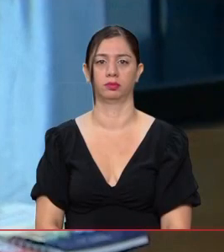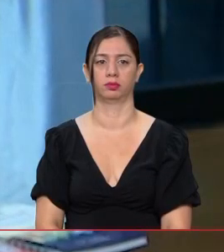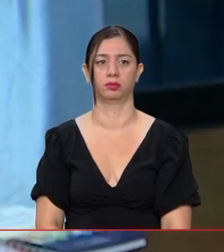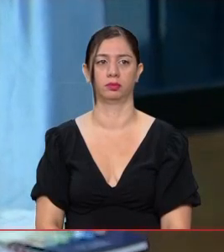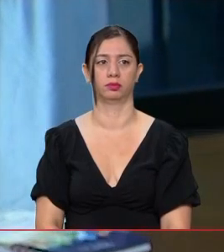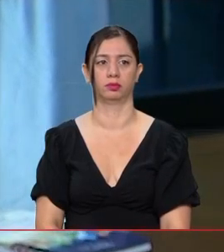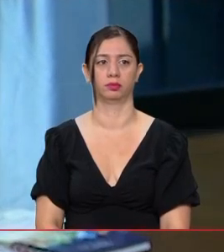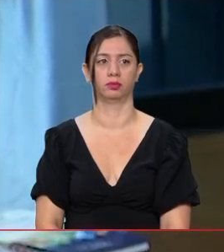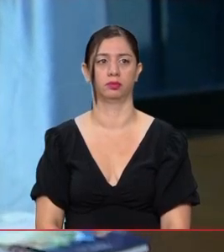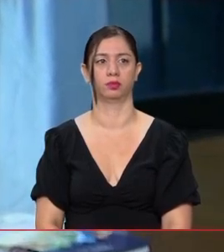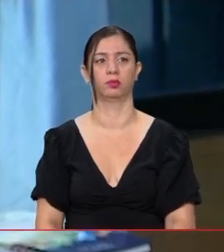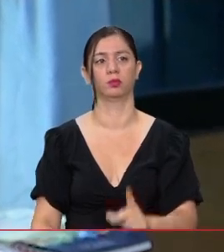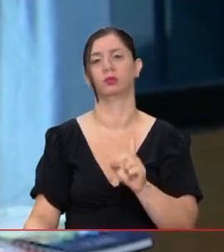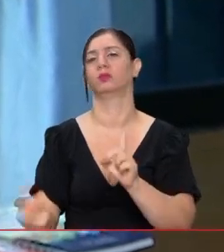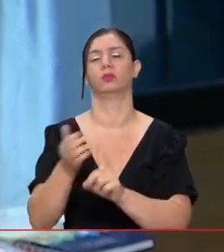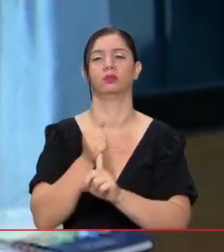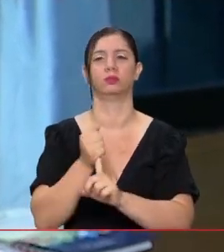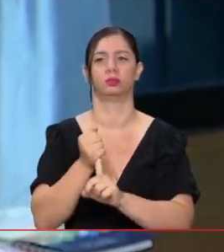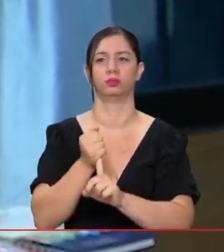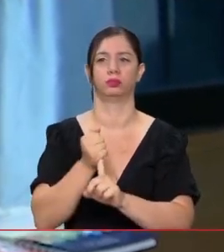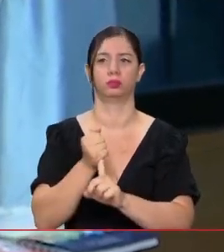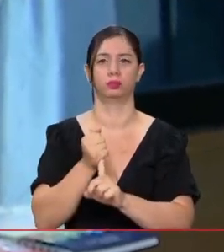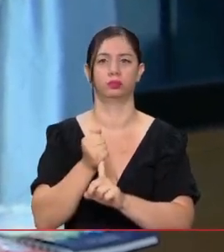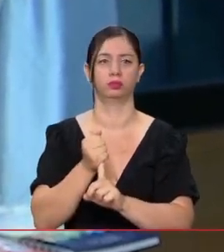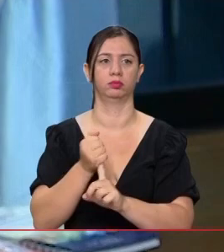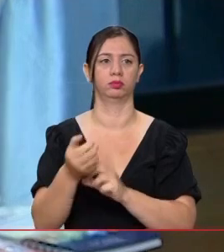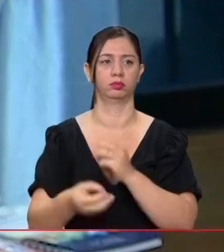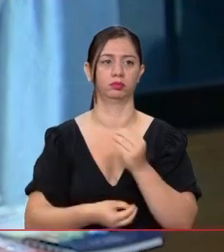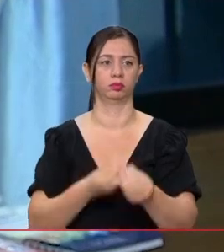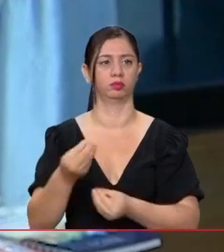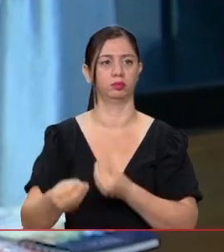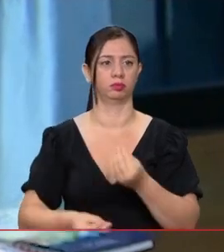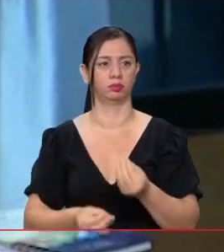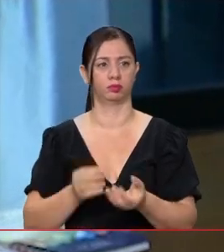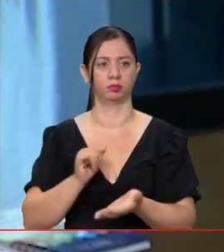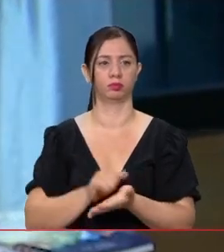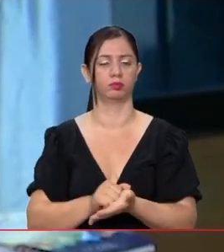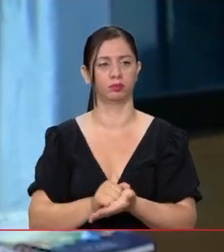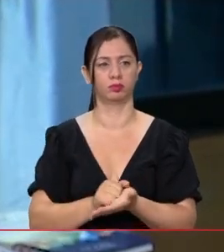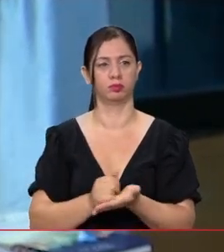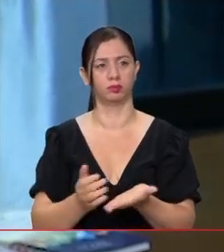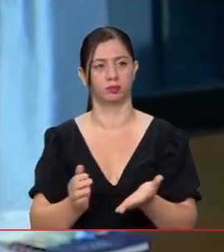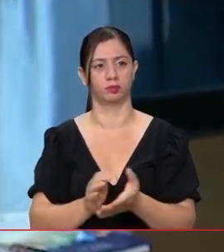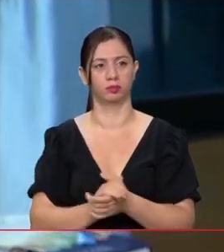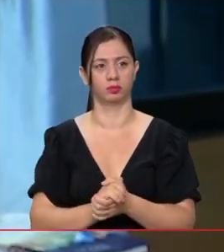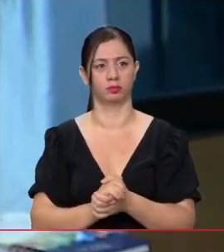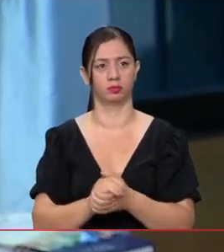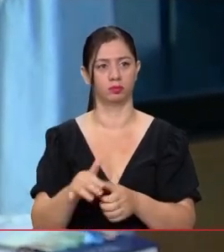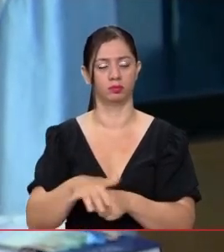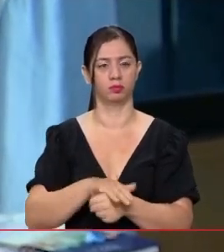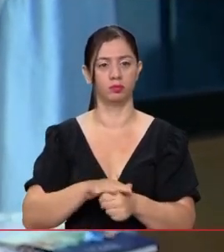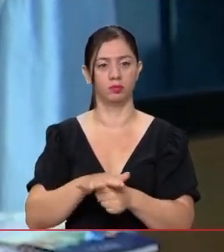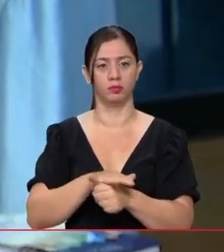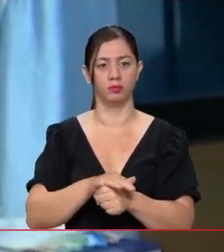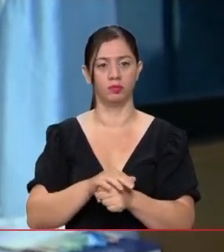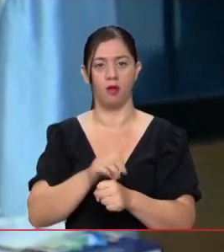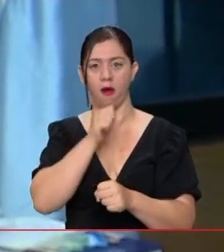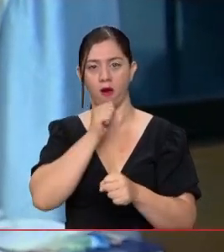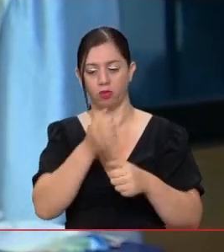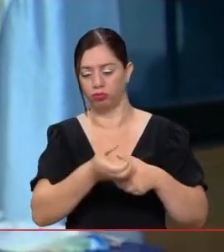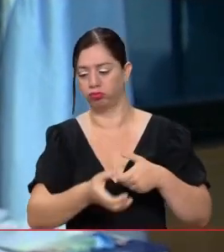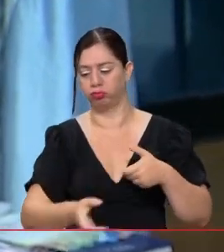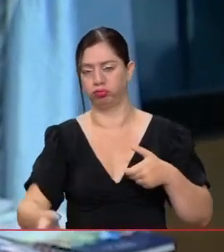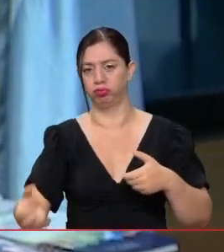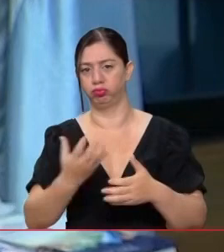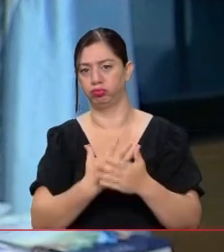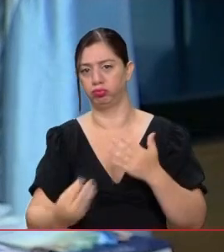Y lograríamos nosotros entonces que estas inversiones que estaban proyectadas para el sector de Acuesto Alcantarillado pues no solamente